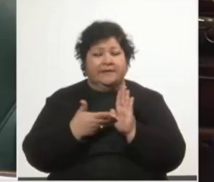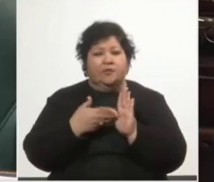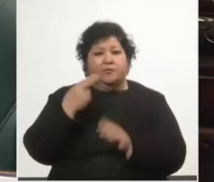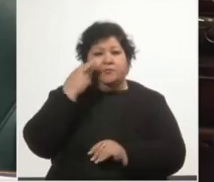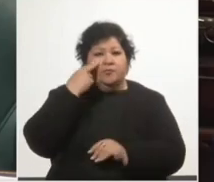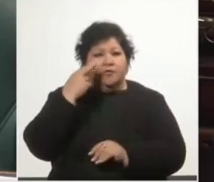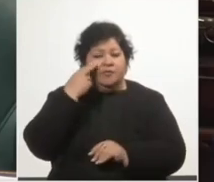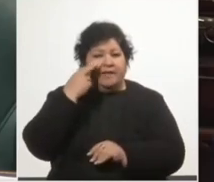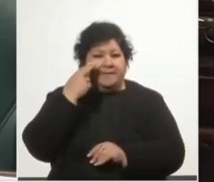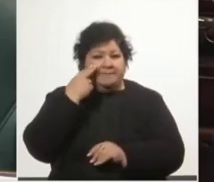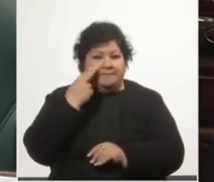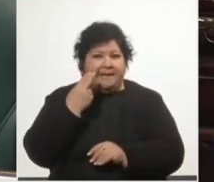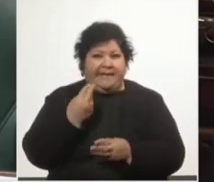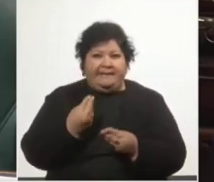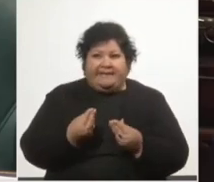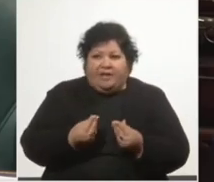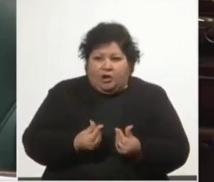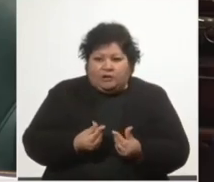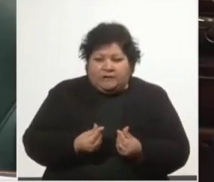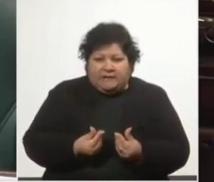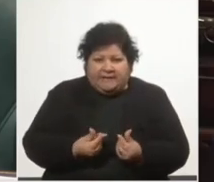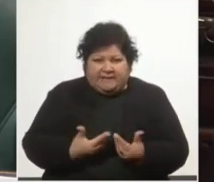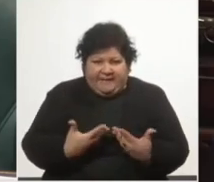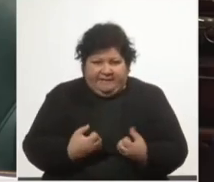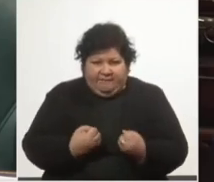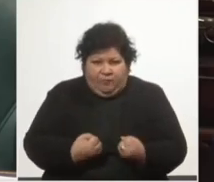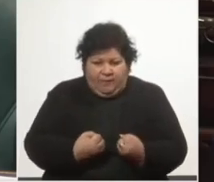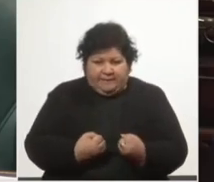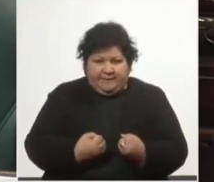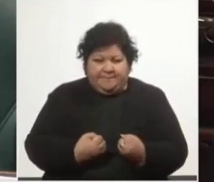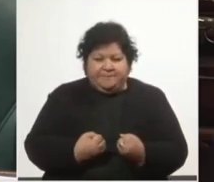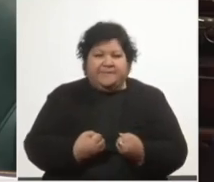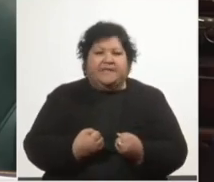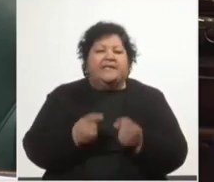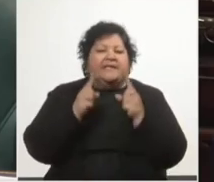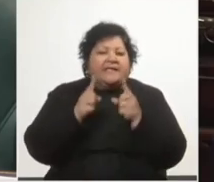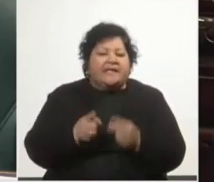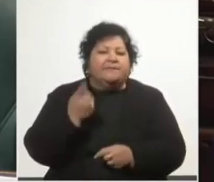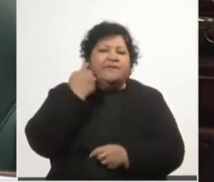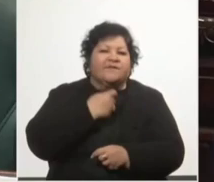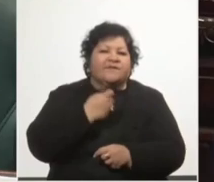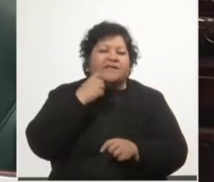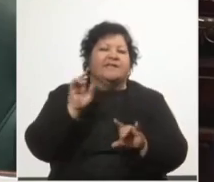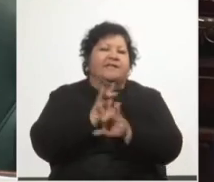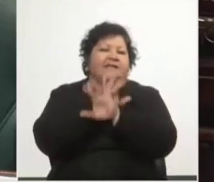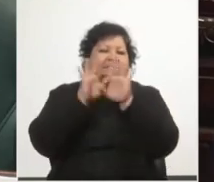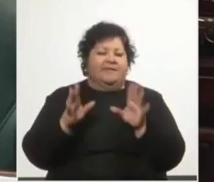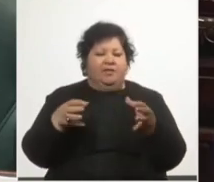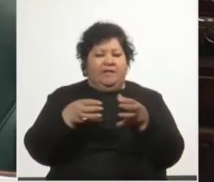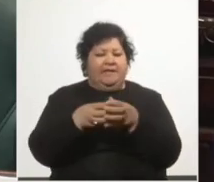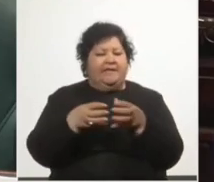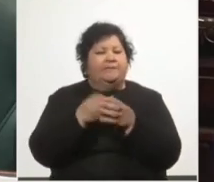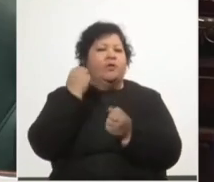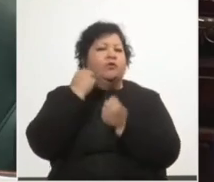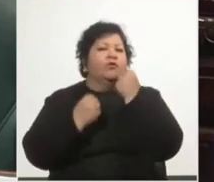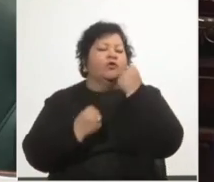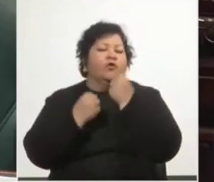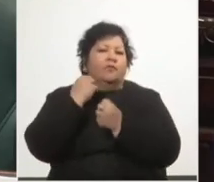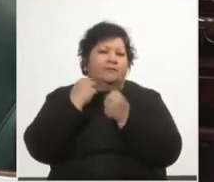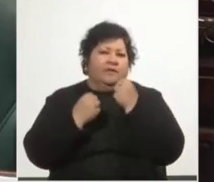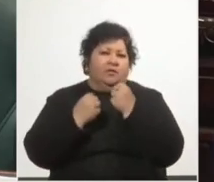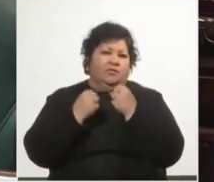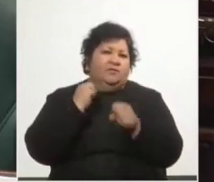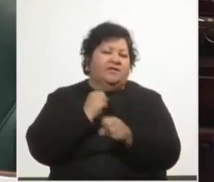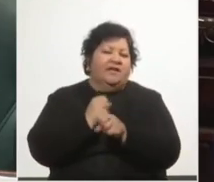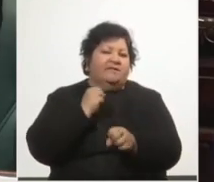programación macroeconómica, además de dejar en evidencia la absoluta falta de transparencia con la que el equipo económico se ha movido en